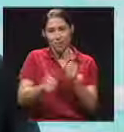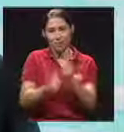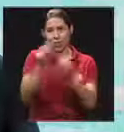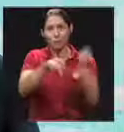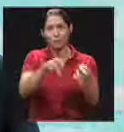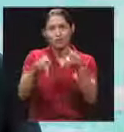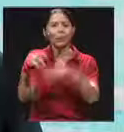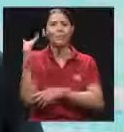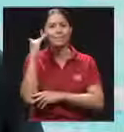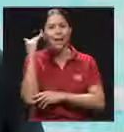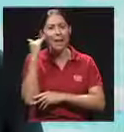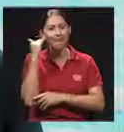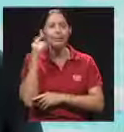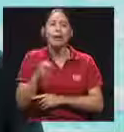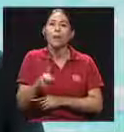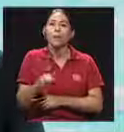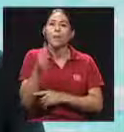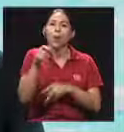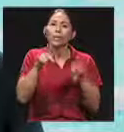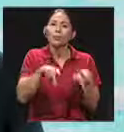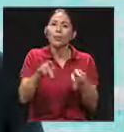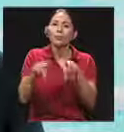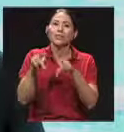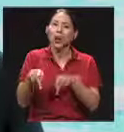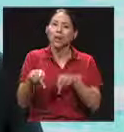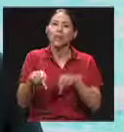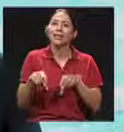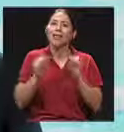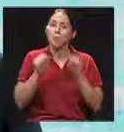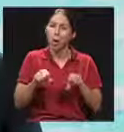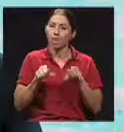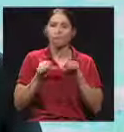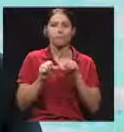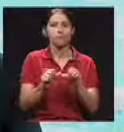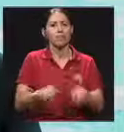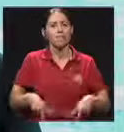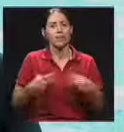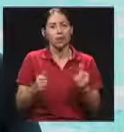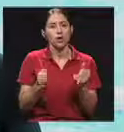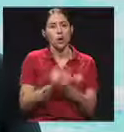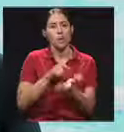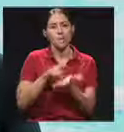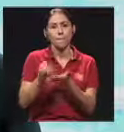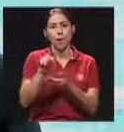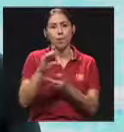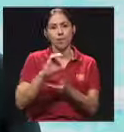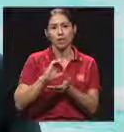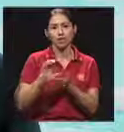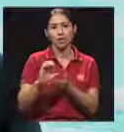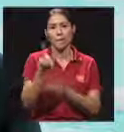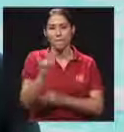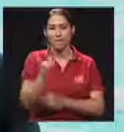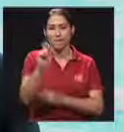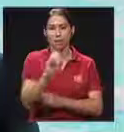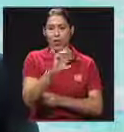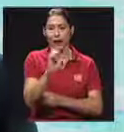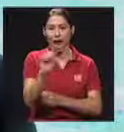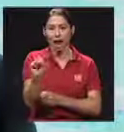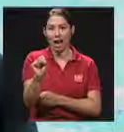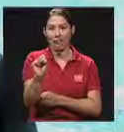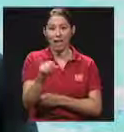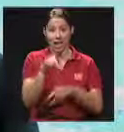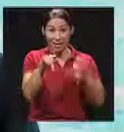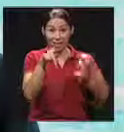manifiesto en este país muy pocas personas tienen la capacidad de sobrevivir con la pensión de la caja y lo que hacen es que